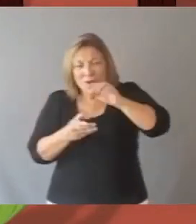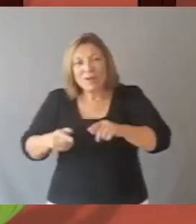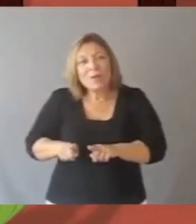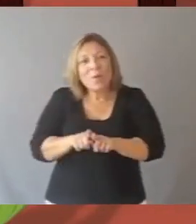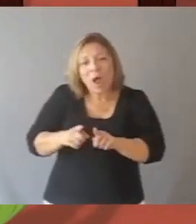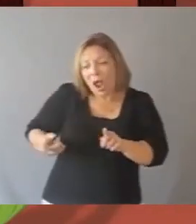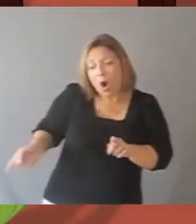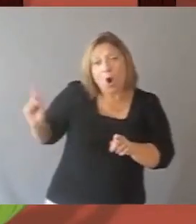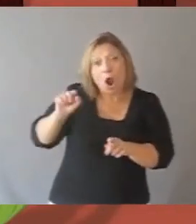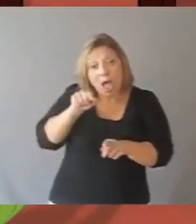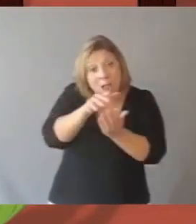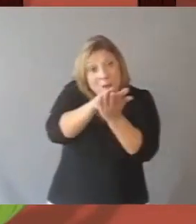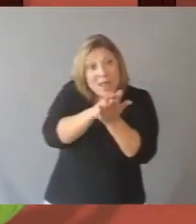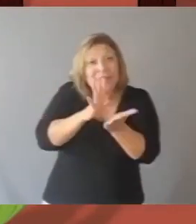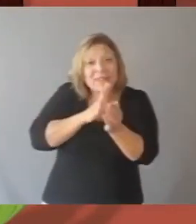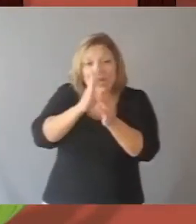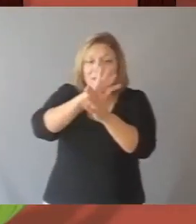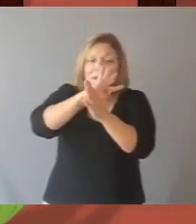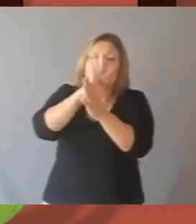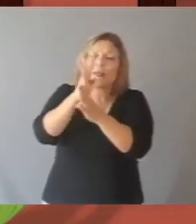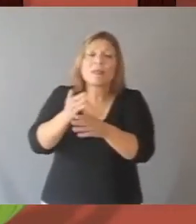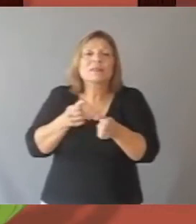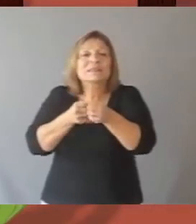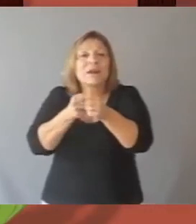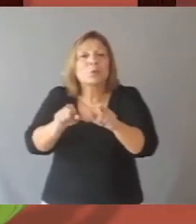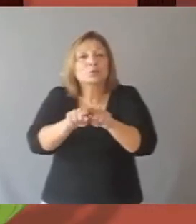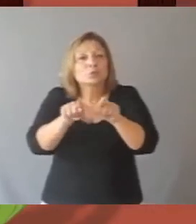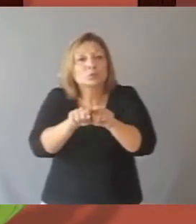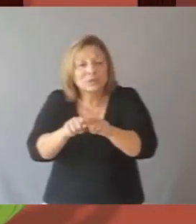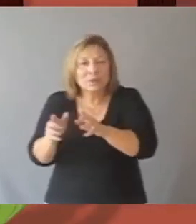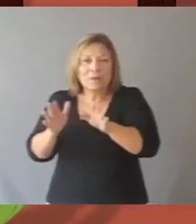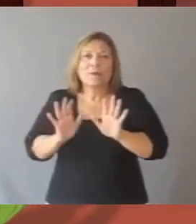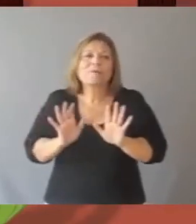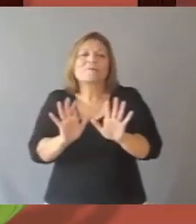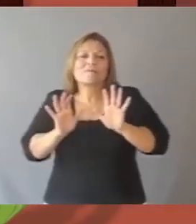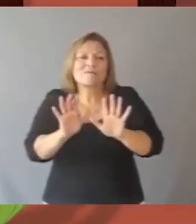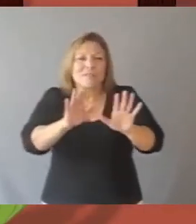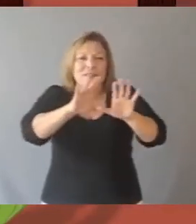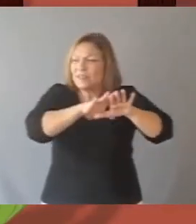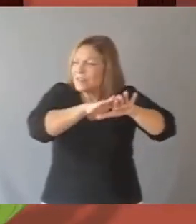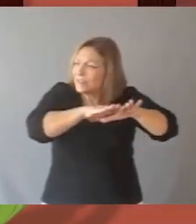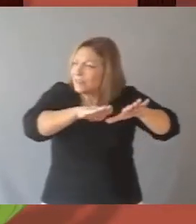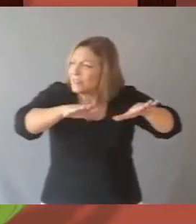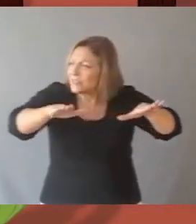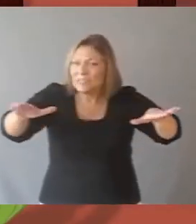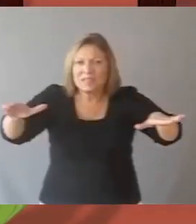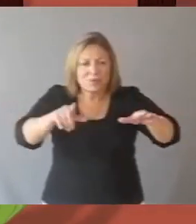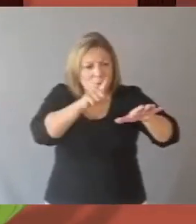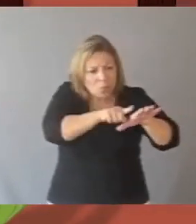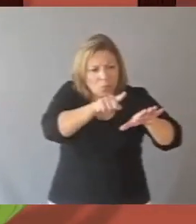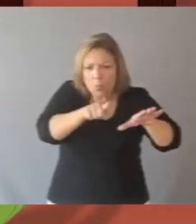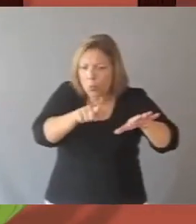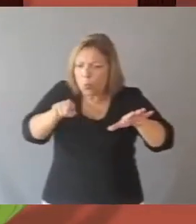Los cortaron con la especie de serrucho que los yacarés tienen encima de la cola. Los empujaron hasta el agua y los clavaron a todo lo ancho del río